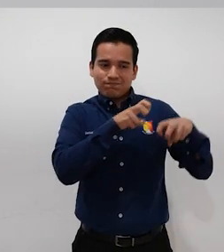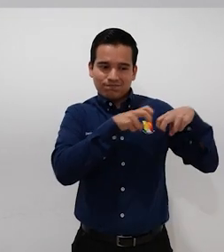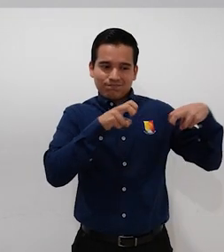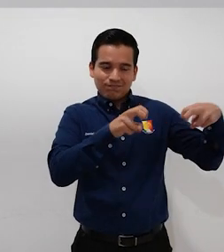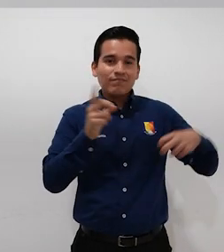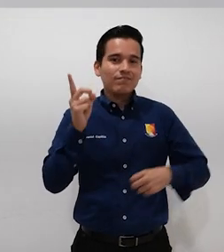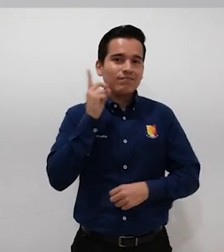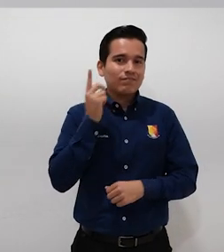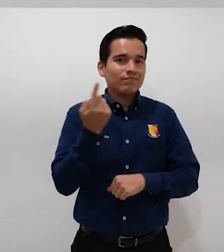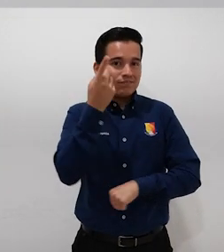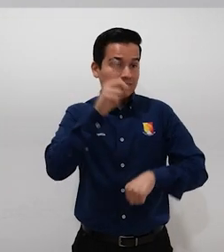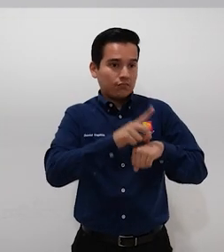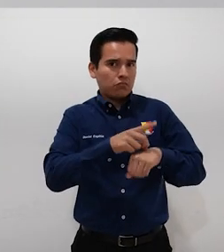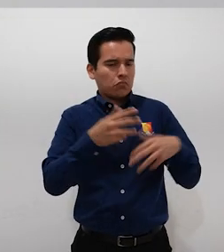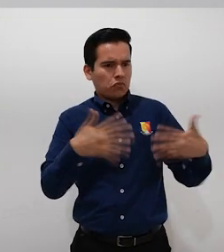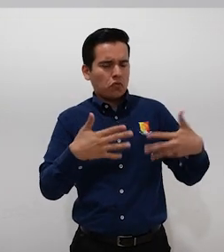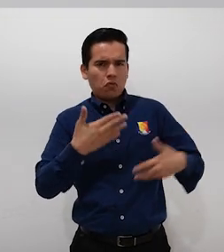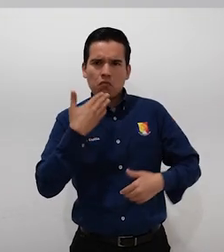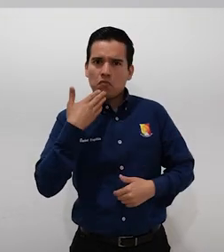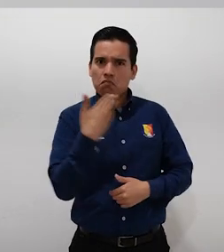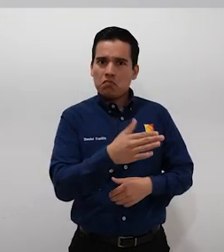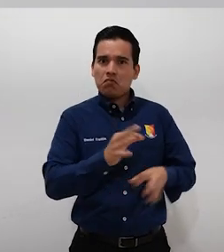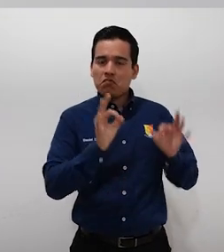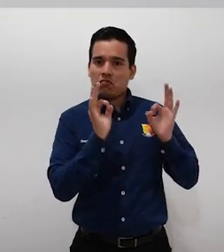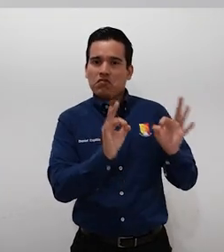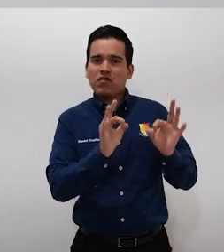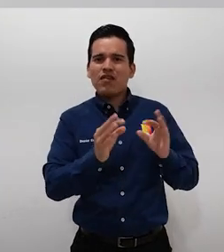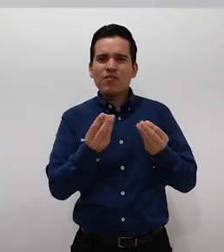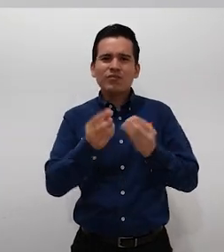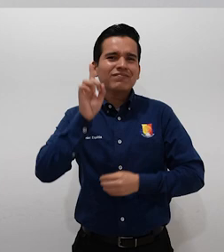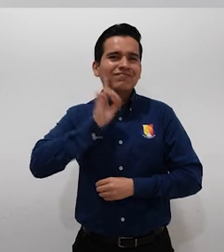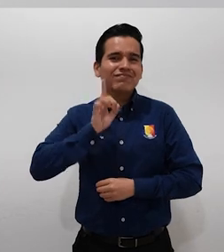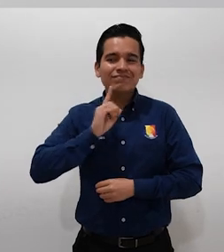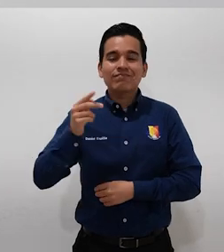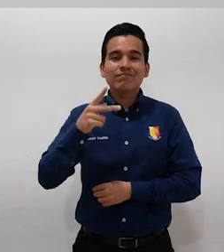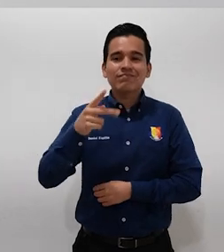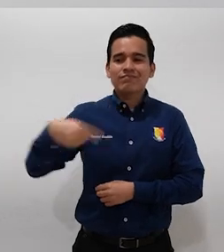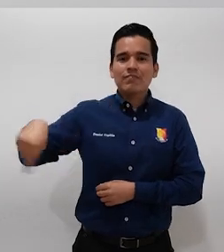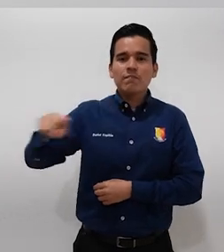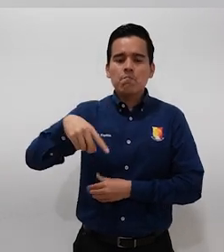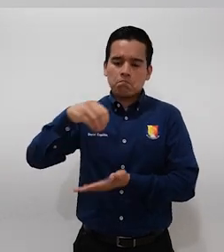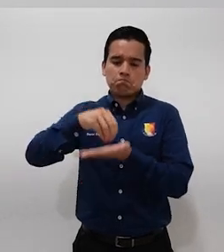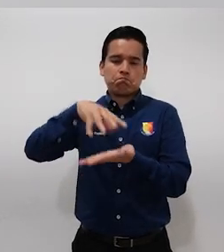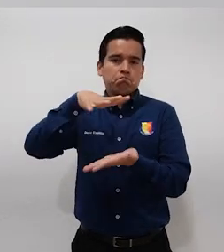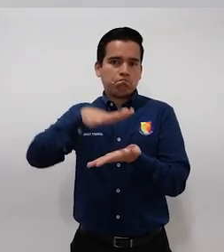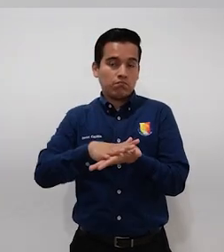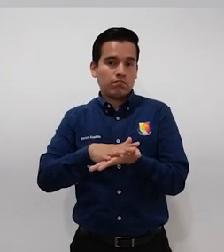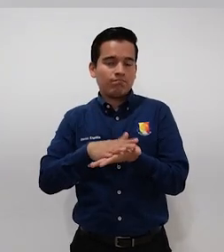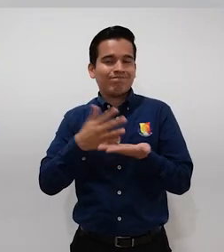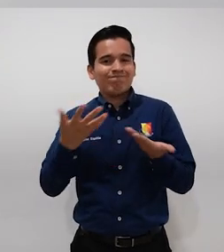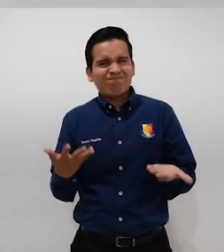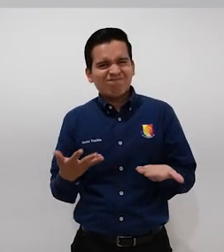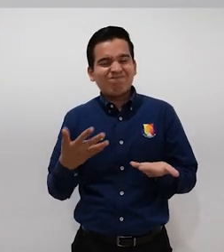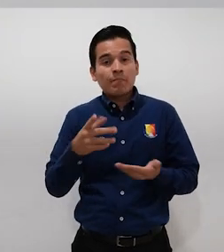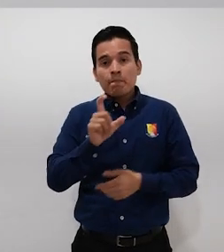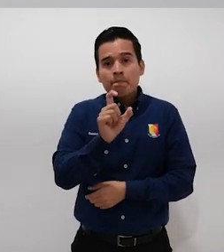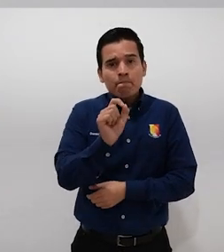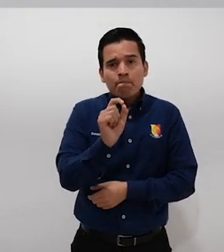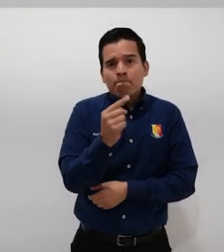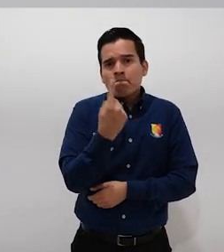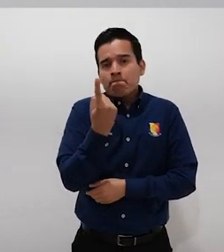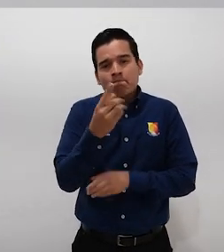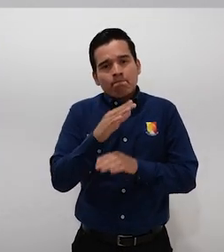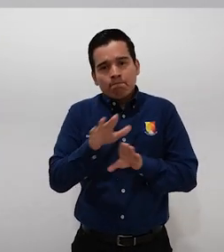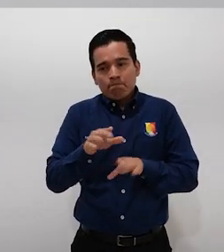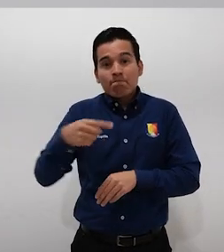mucho éxito porque muchas mujeres se dieron a la tarea de inscribirse, desafortunadamente son 21 las que